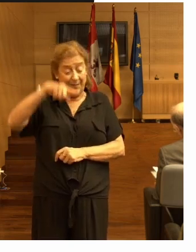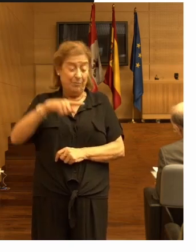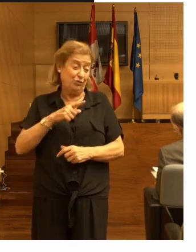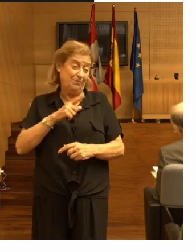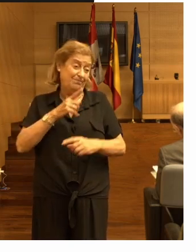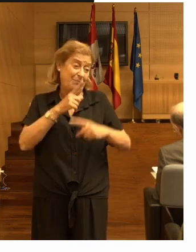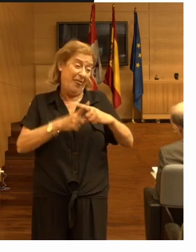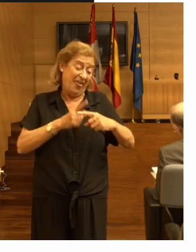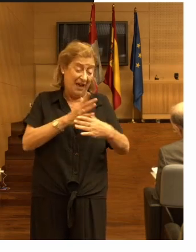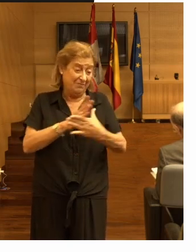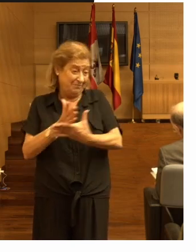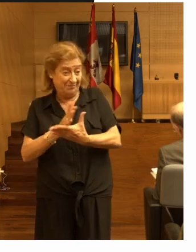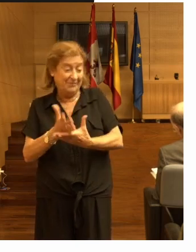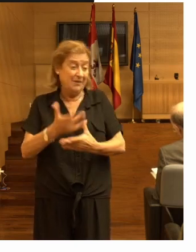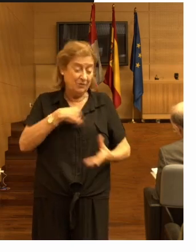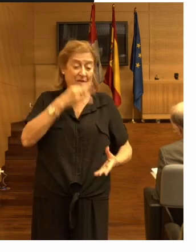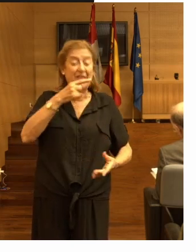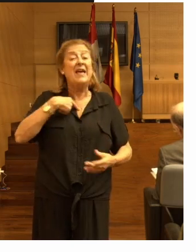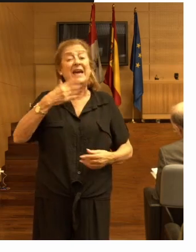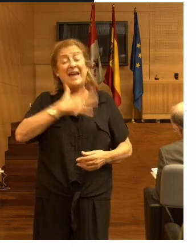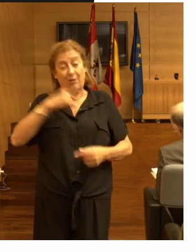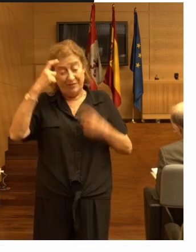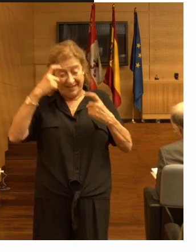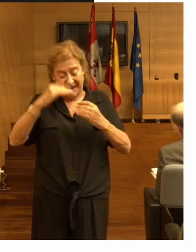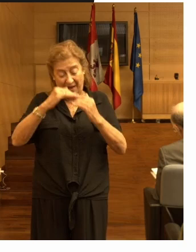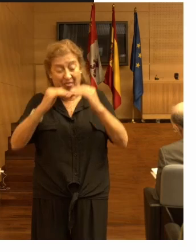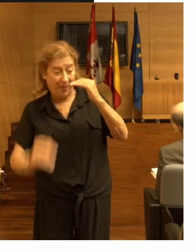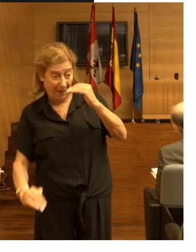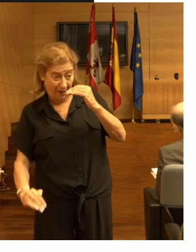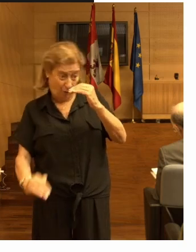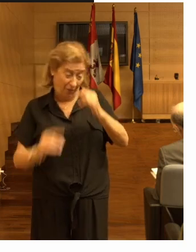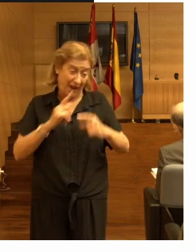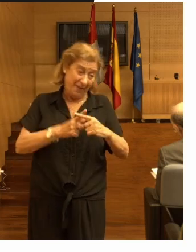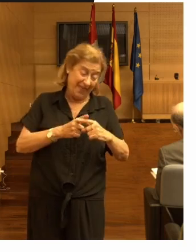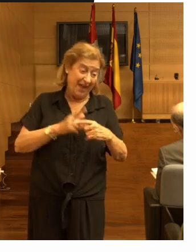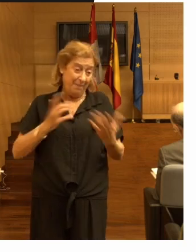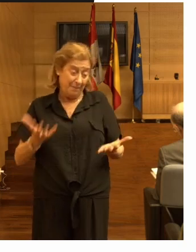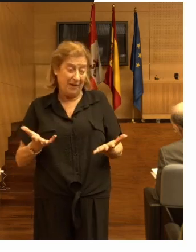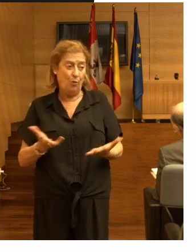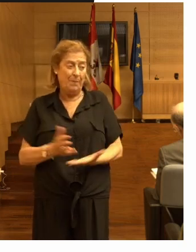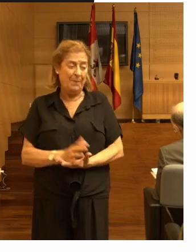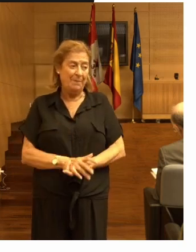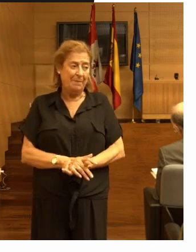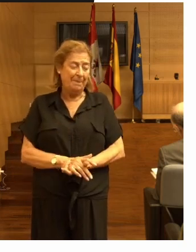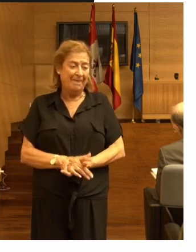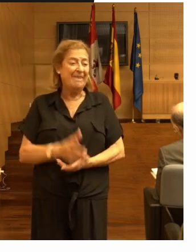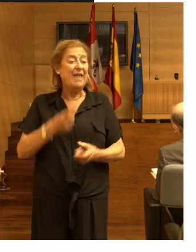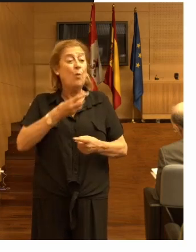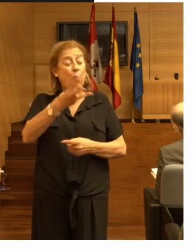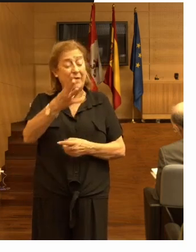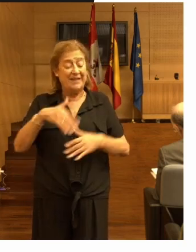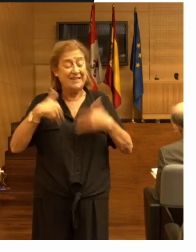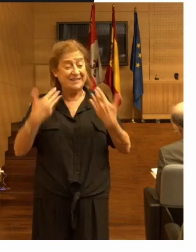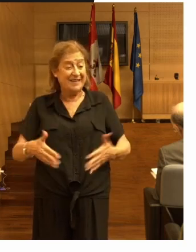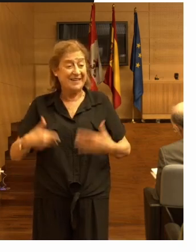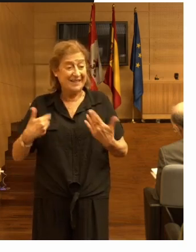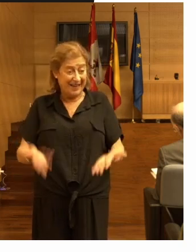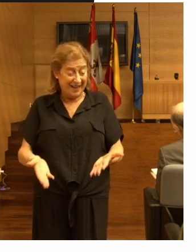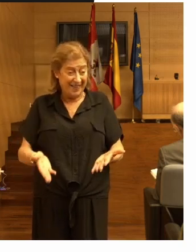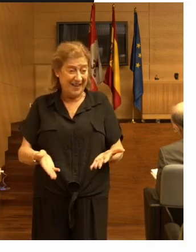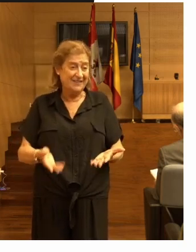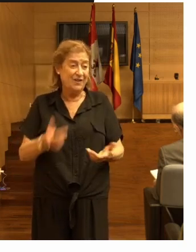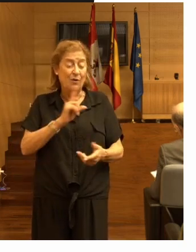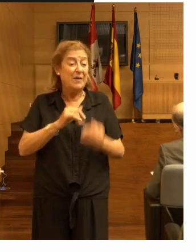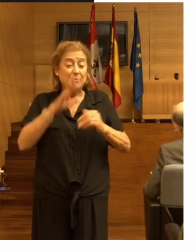puede decir bueno pues yo quiero estar por debajo de esta media pero el número de caídas no se pone porque